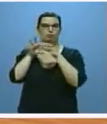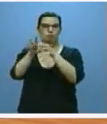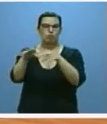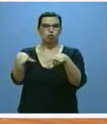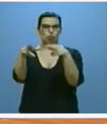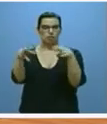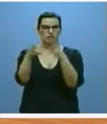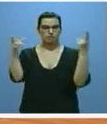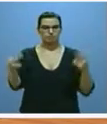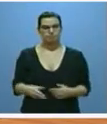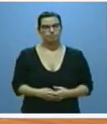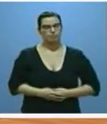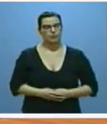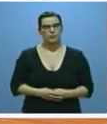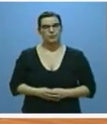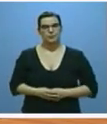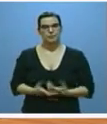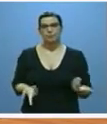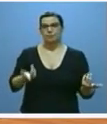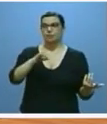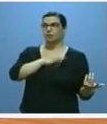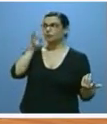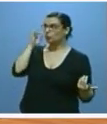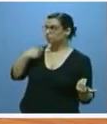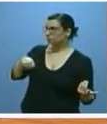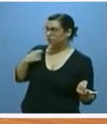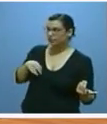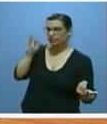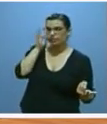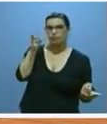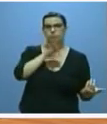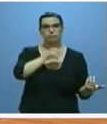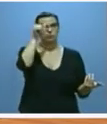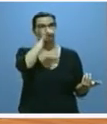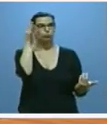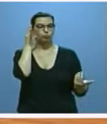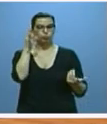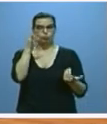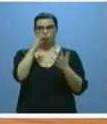sociales. Señora Presidenta, señoras y señores procuradores,